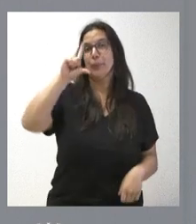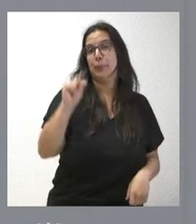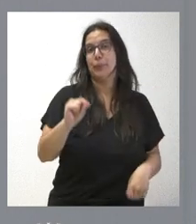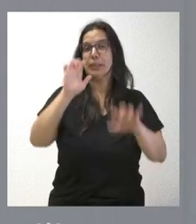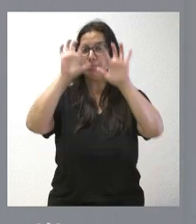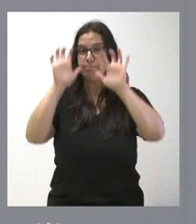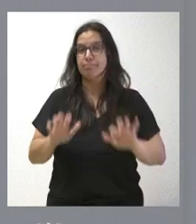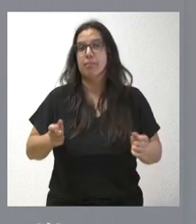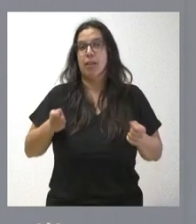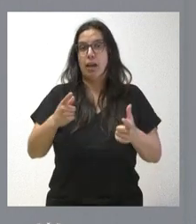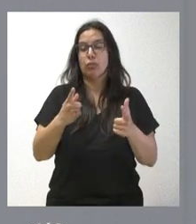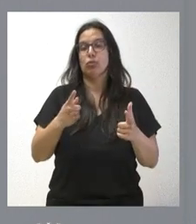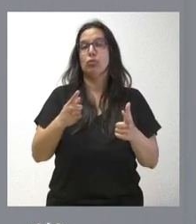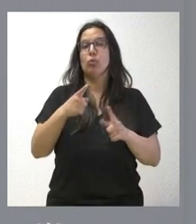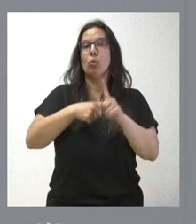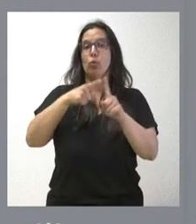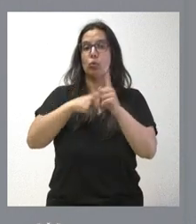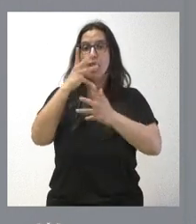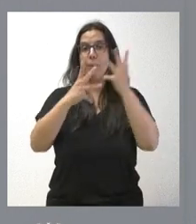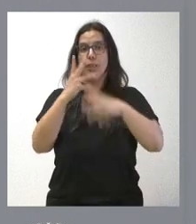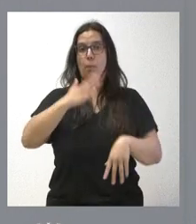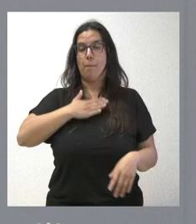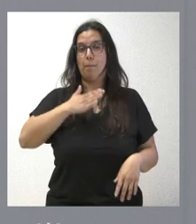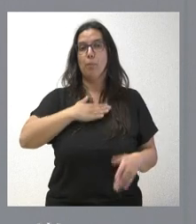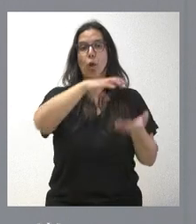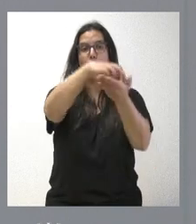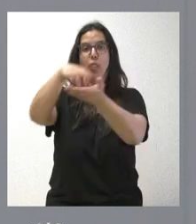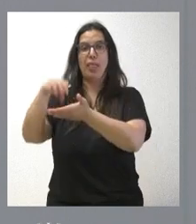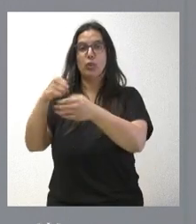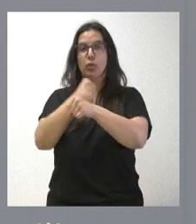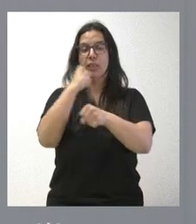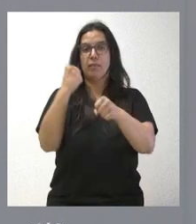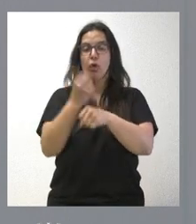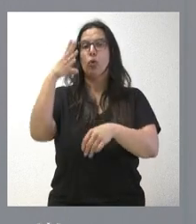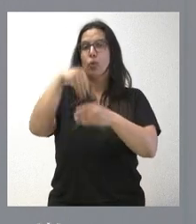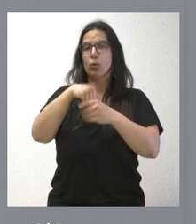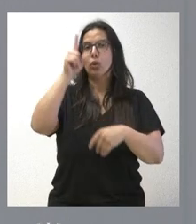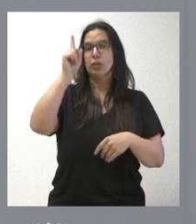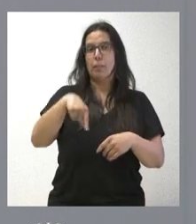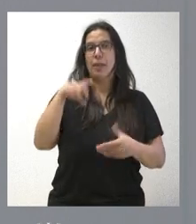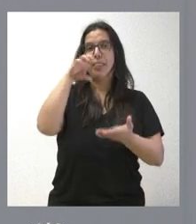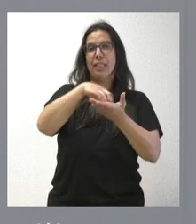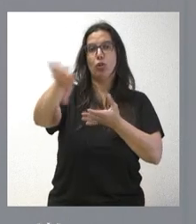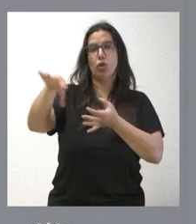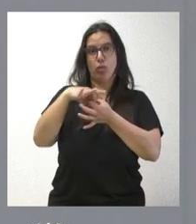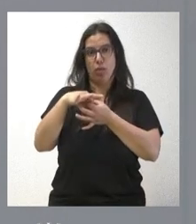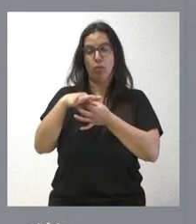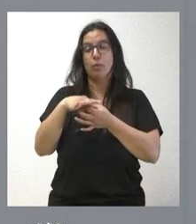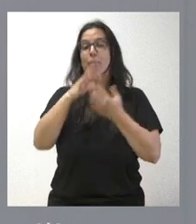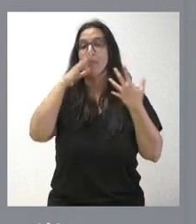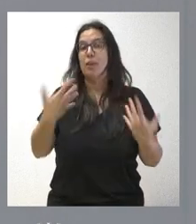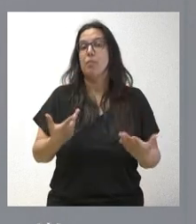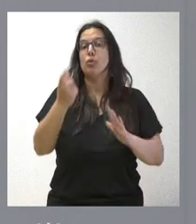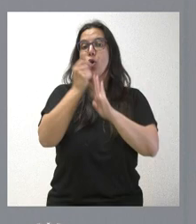que utiliza la Administración autonómica en todos los centros de trabajo, incluidos los centros asociados a los asociados públicos. Las actuales condiciones